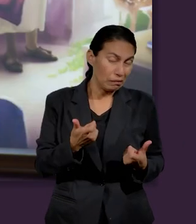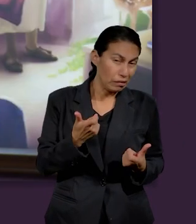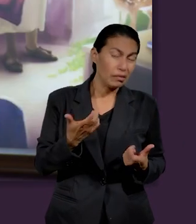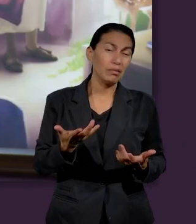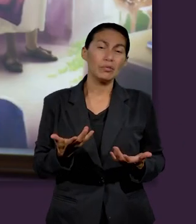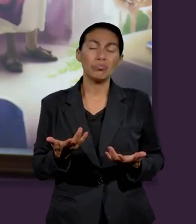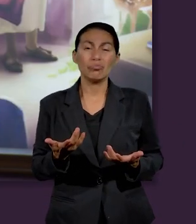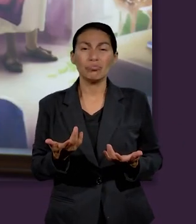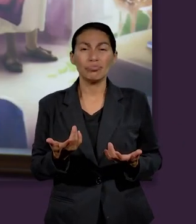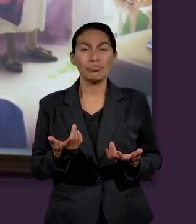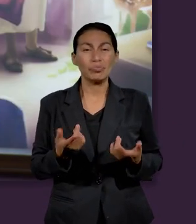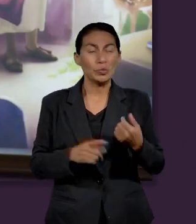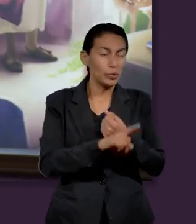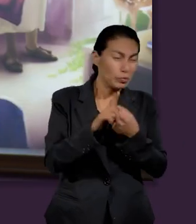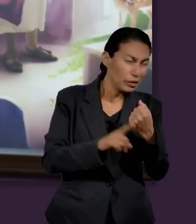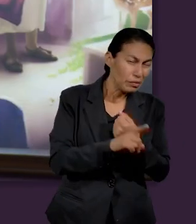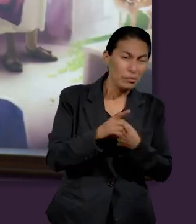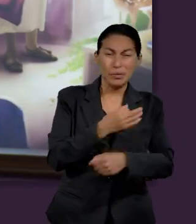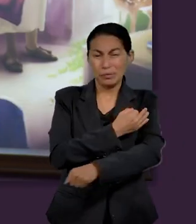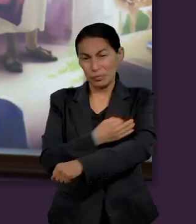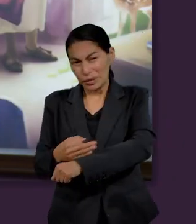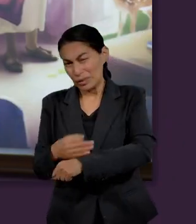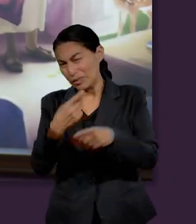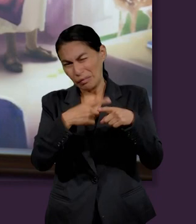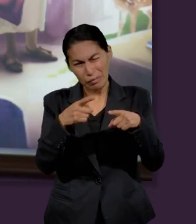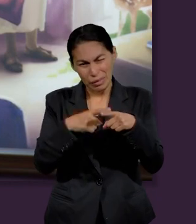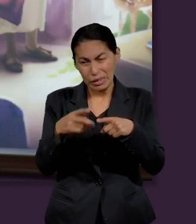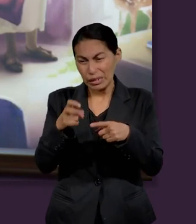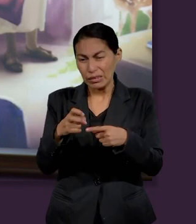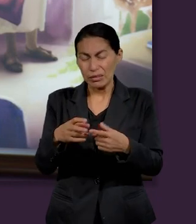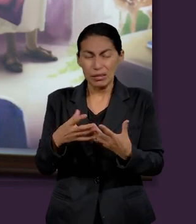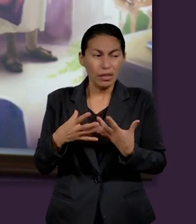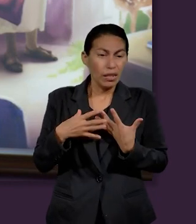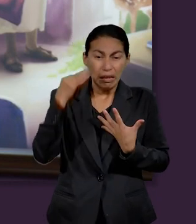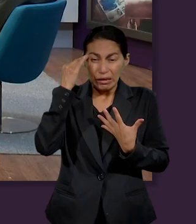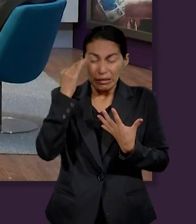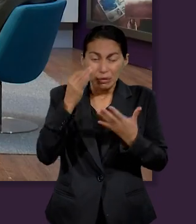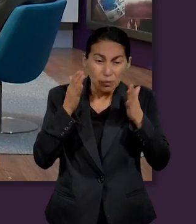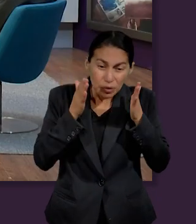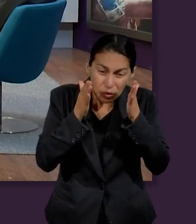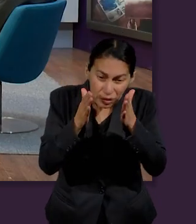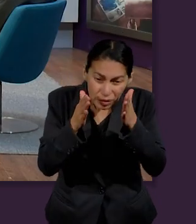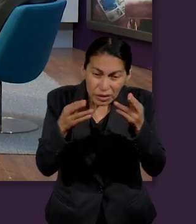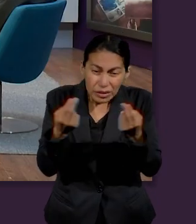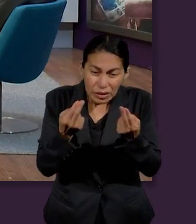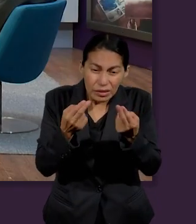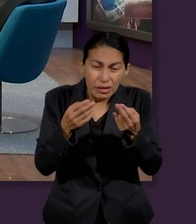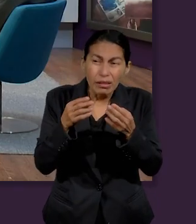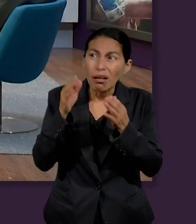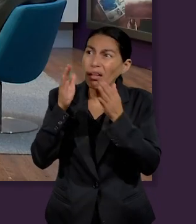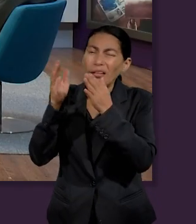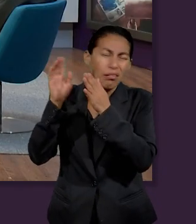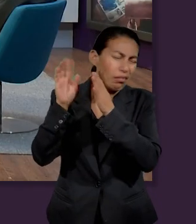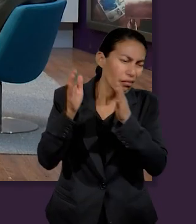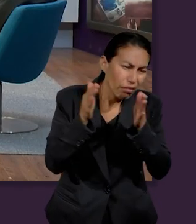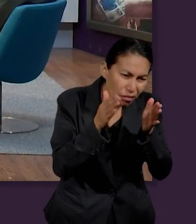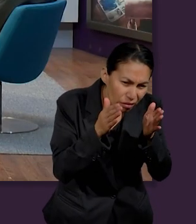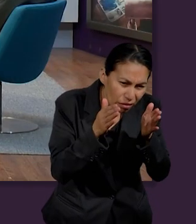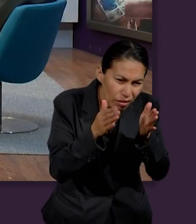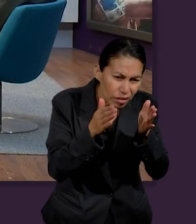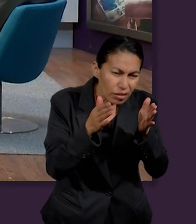puede ser al igual el dinero o puede ser algún problema familiar. Esas cosas absorben tanto de nuestro tiempo, de nuestro